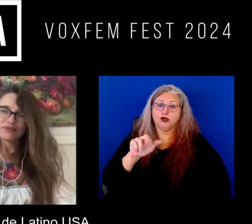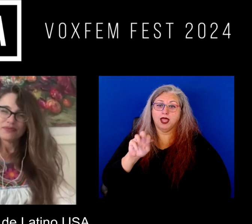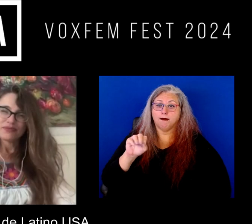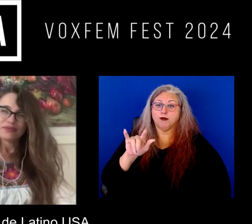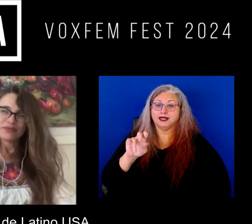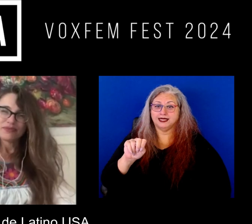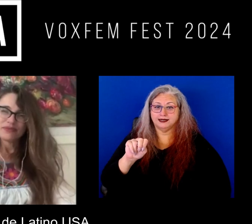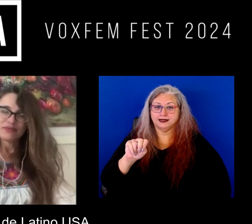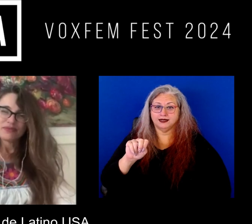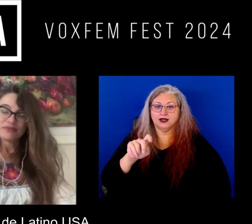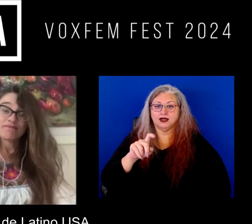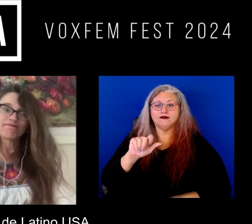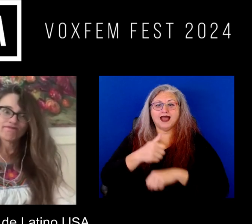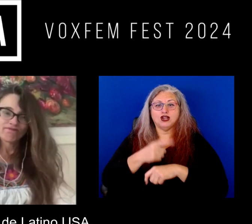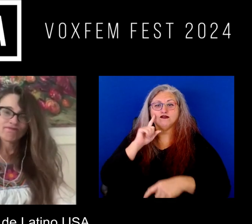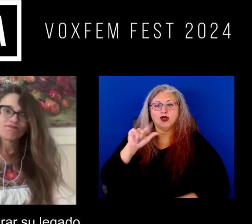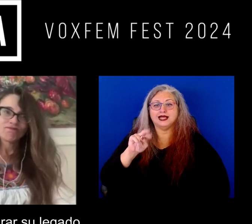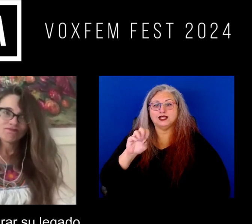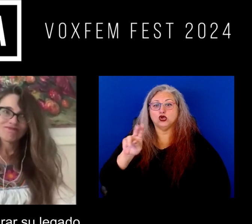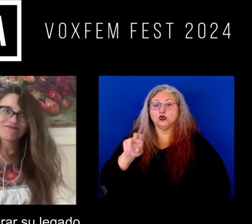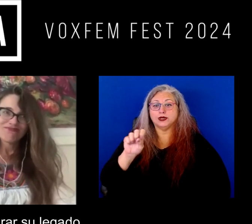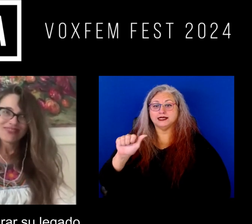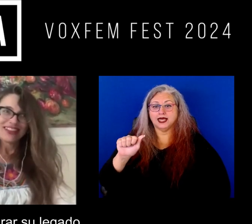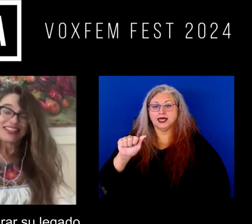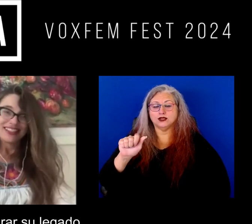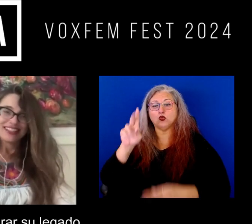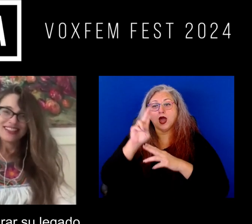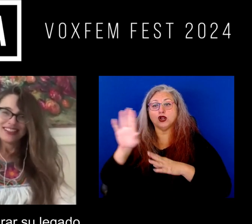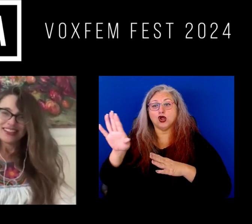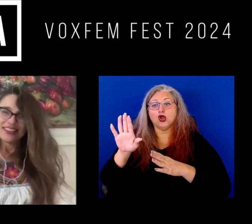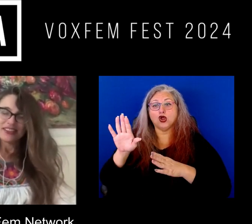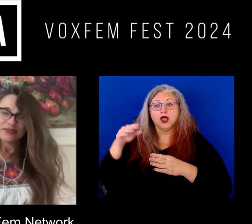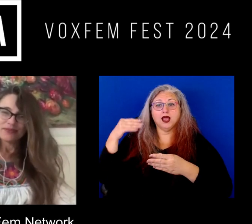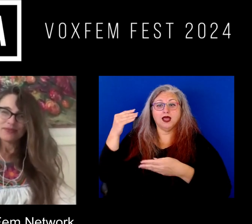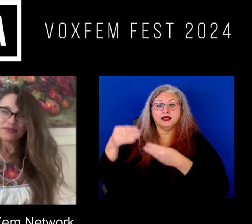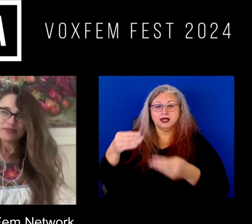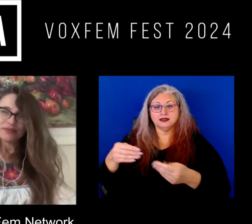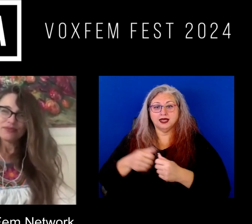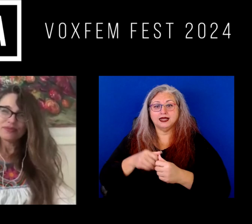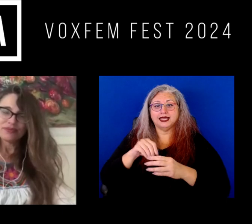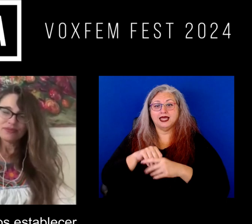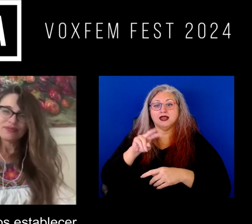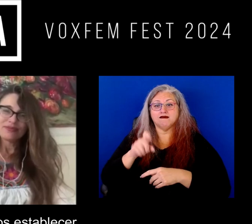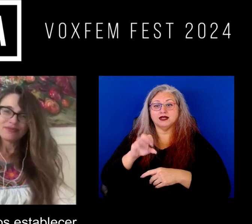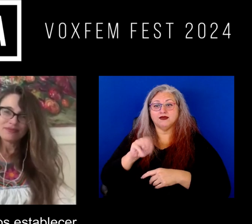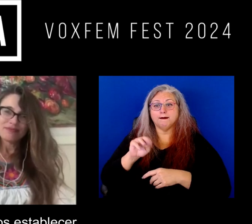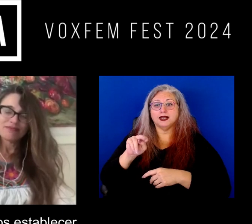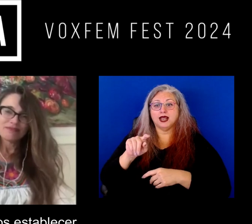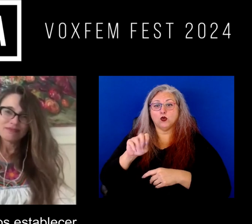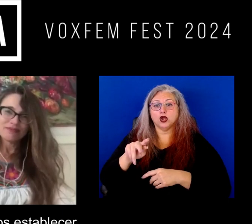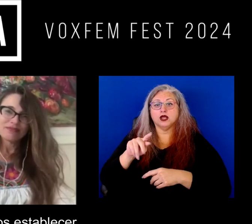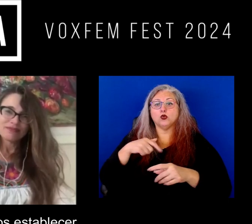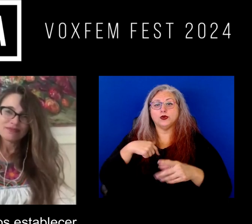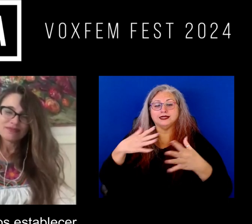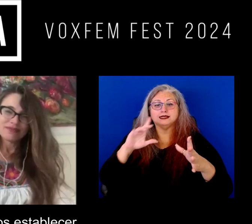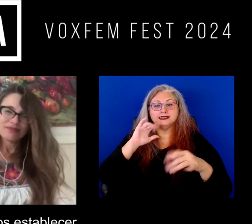fundadora de Latino USA para honrar su legado en Voxfam Network decidimos